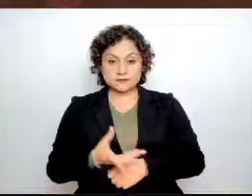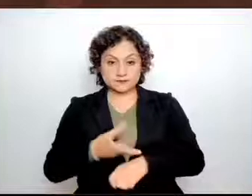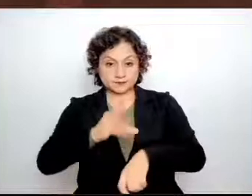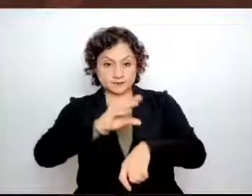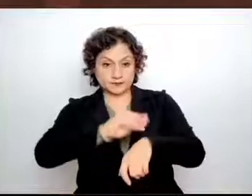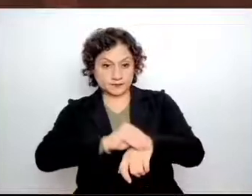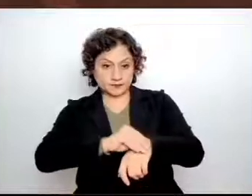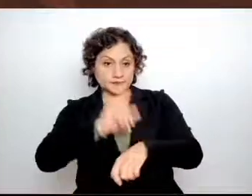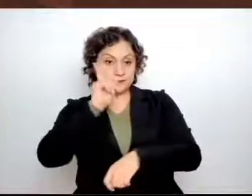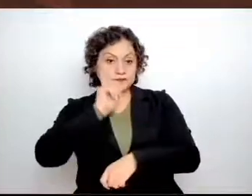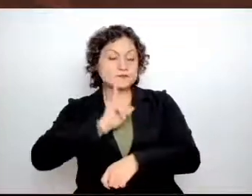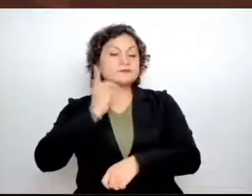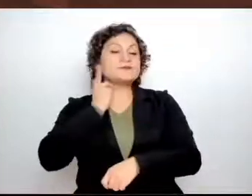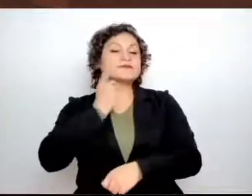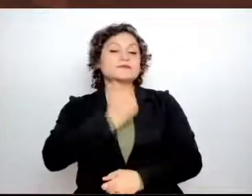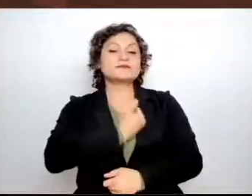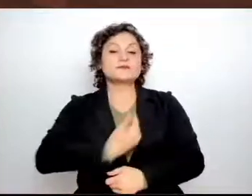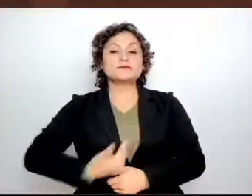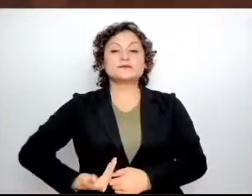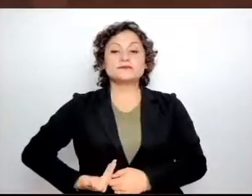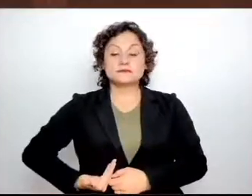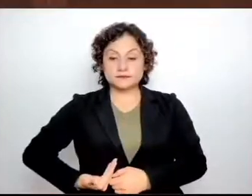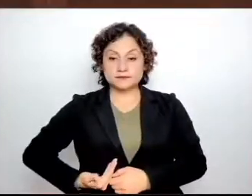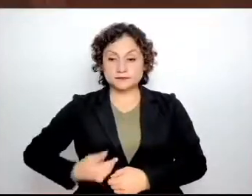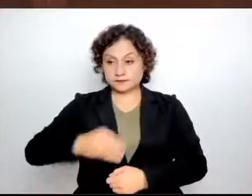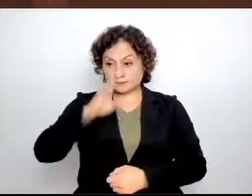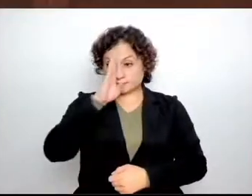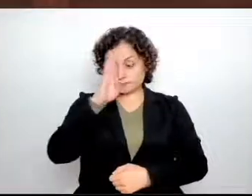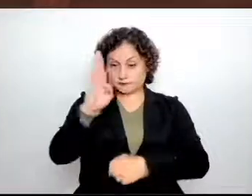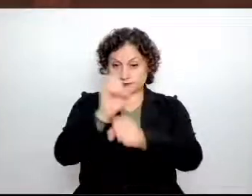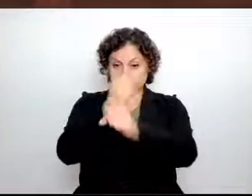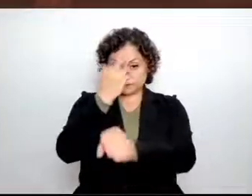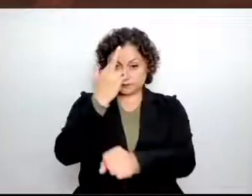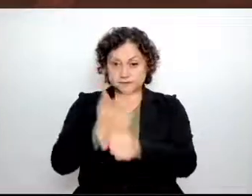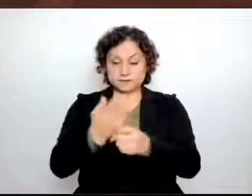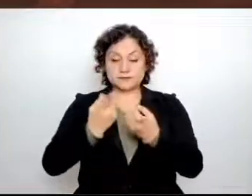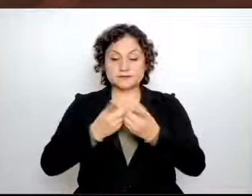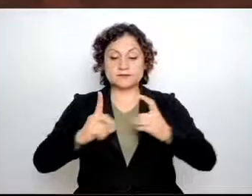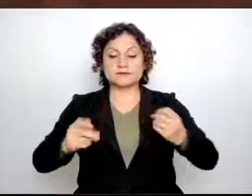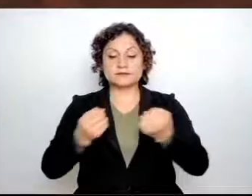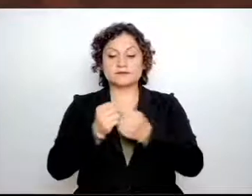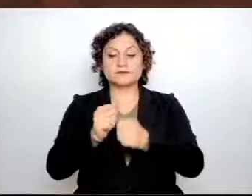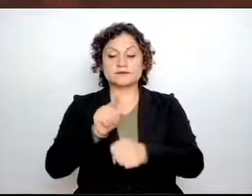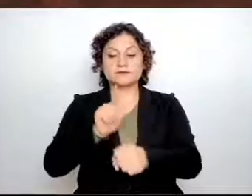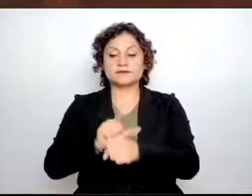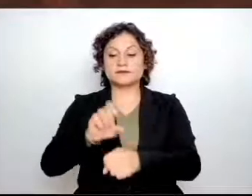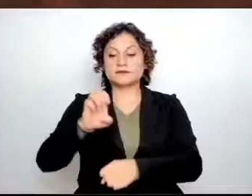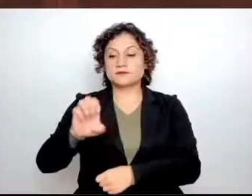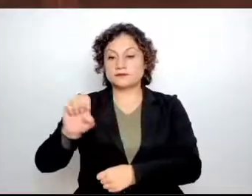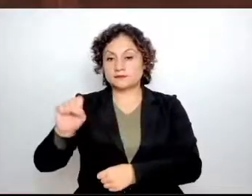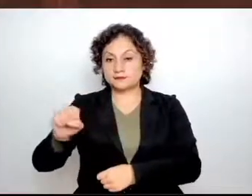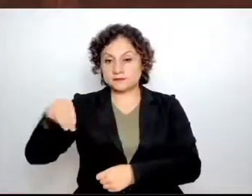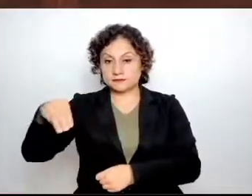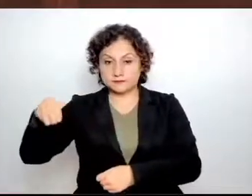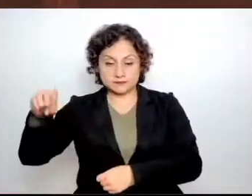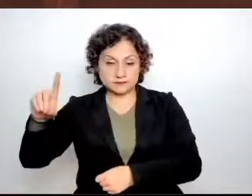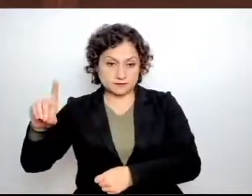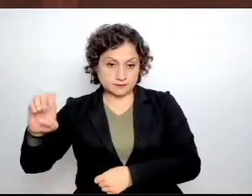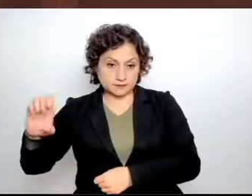Presidenta, Secretario de Desarrollo Social, Eric Sevilla Montes de Oca, bienvenido.